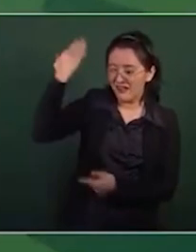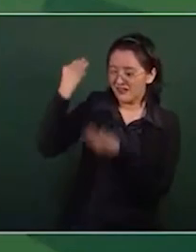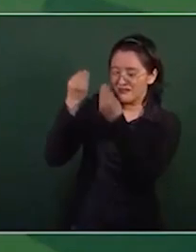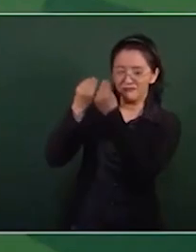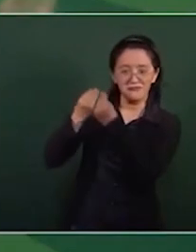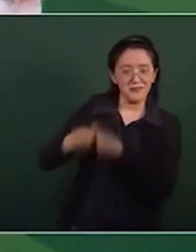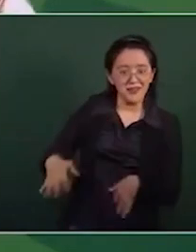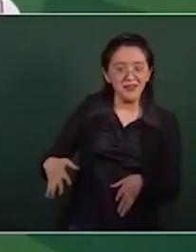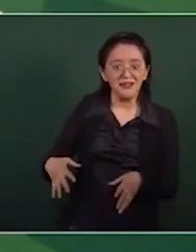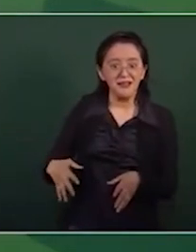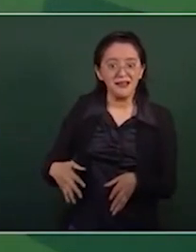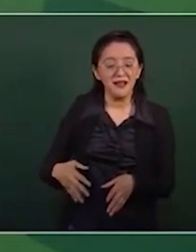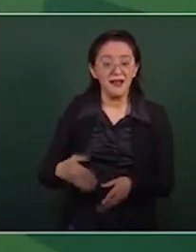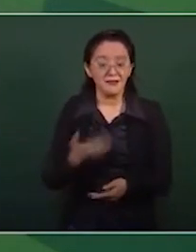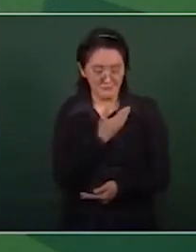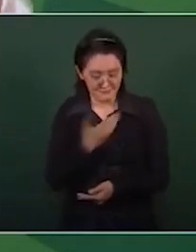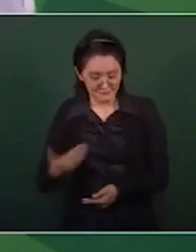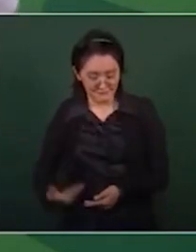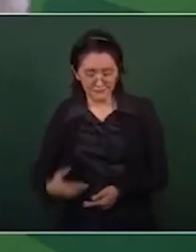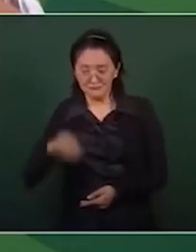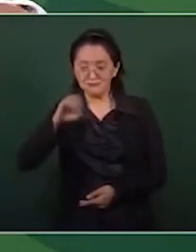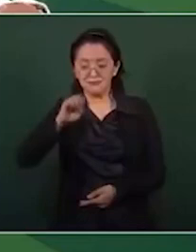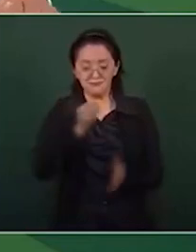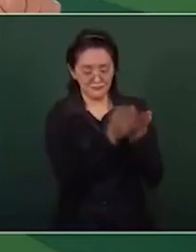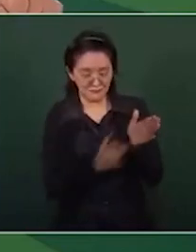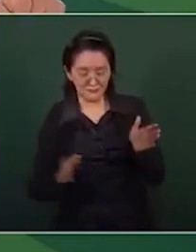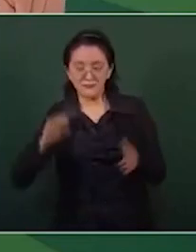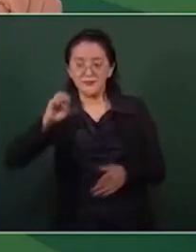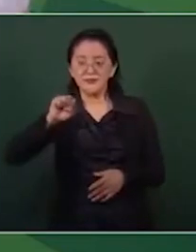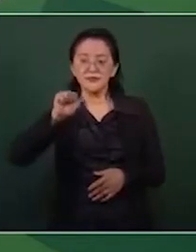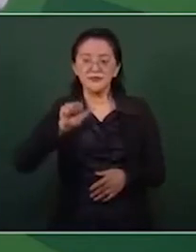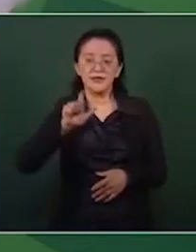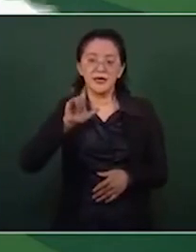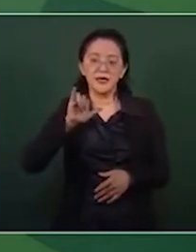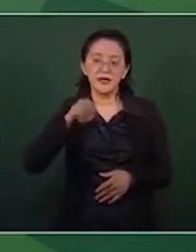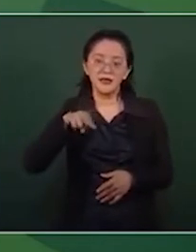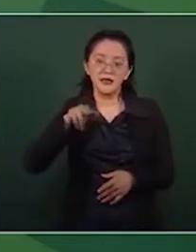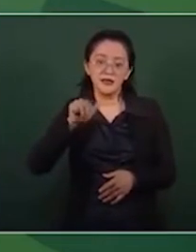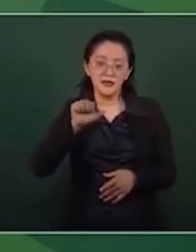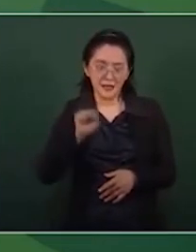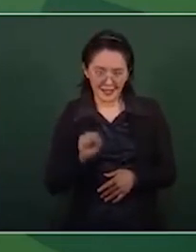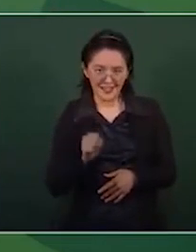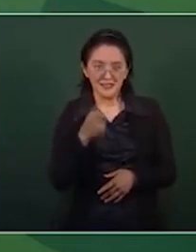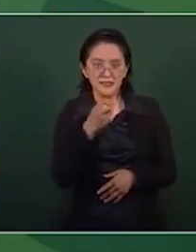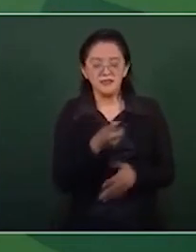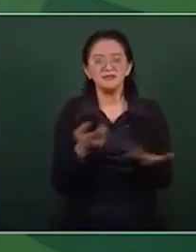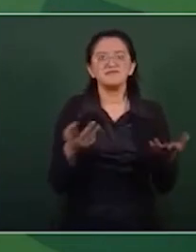el salinismo, las privatizaciones, el olvidar al pueblo,